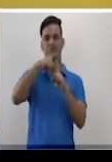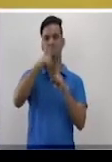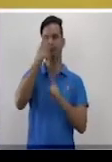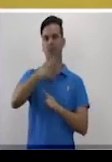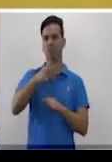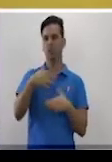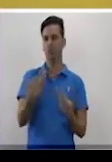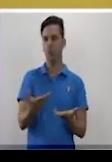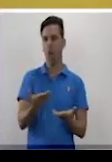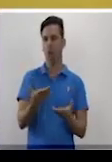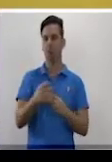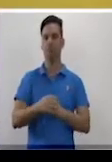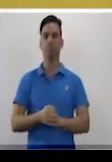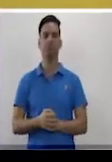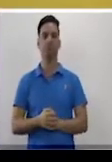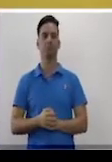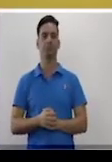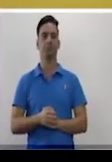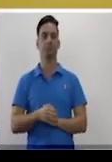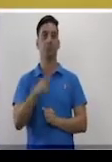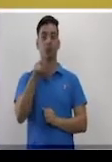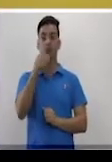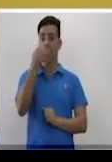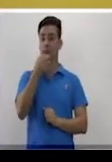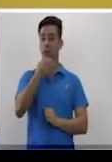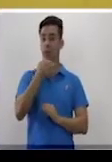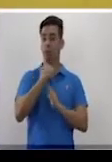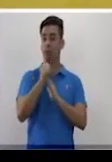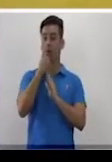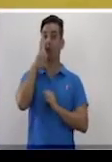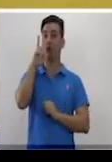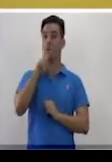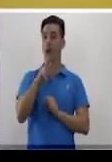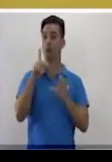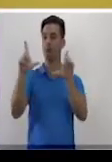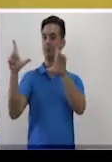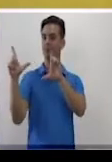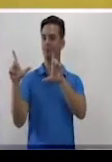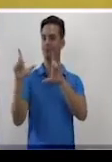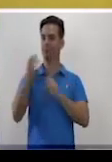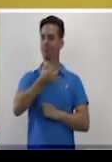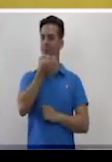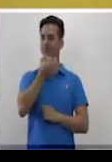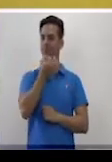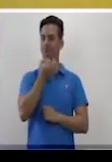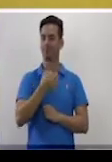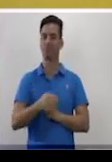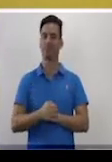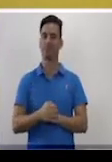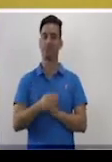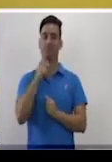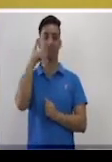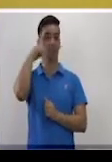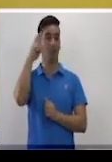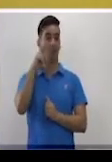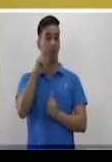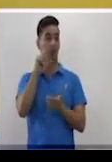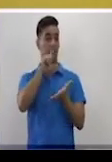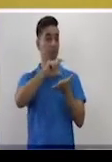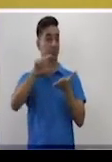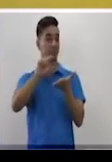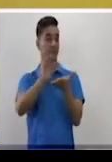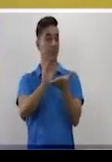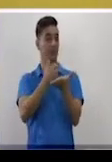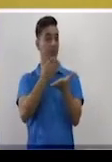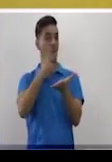algo específico. Pero siempre vete guiando con lo que te aparece en la pantalla y lo que dice tu libro de texto. Entonces,